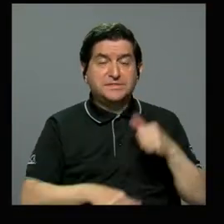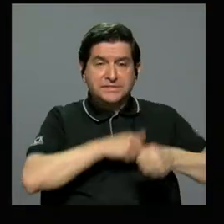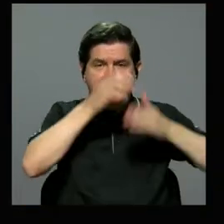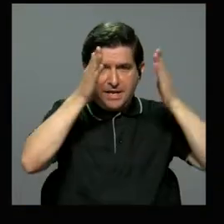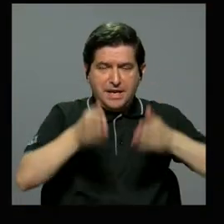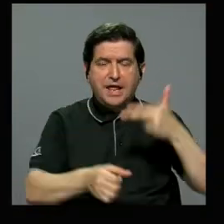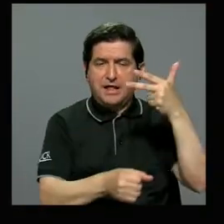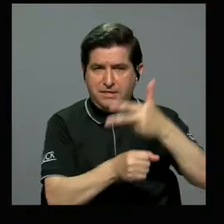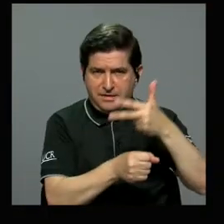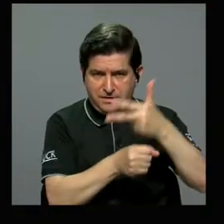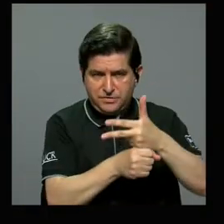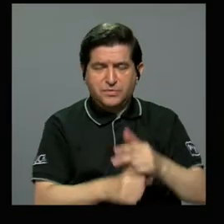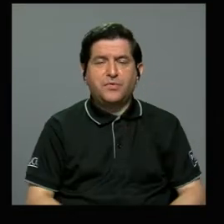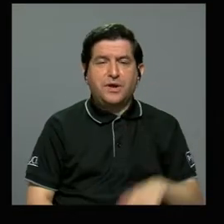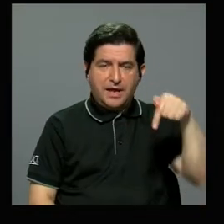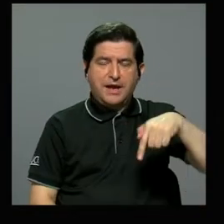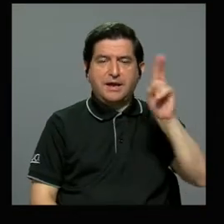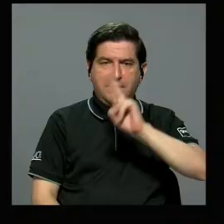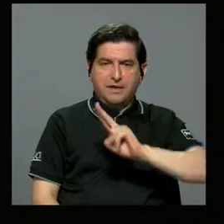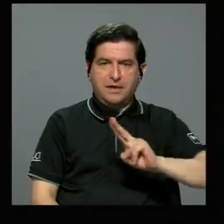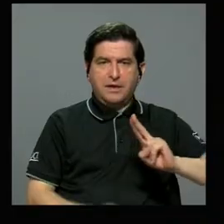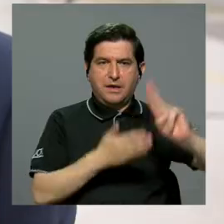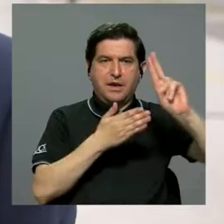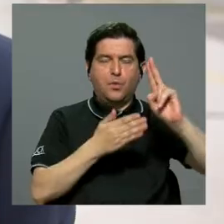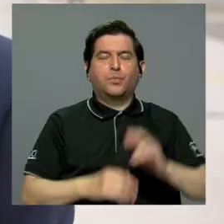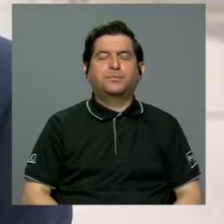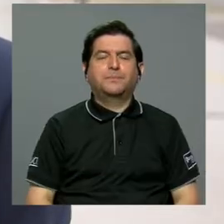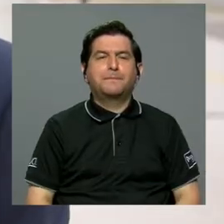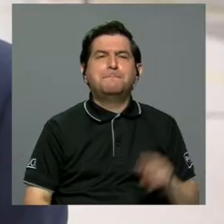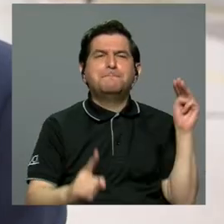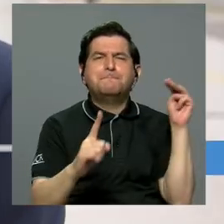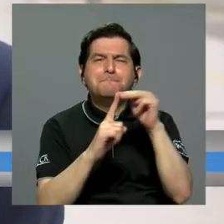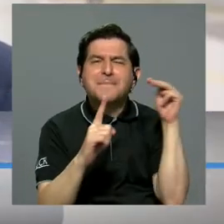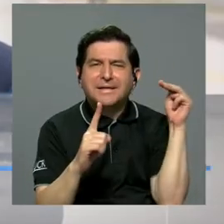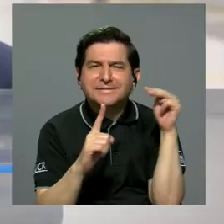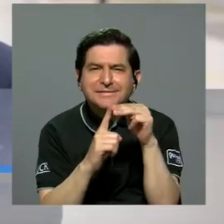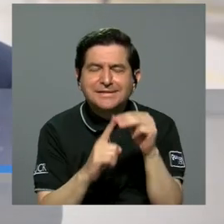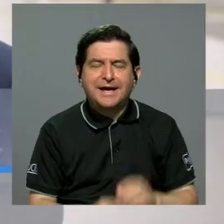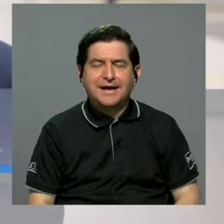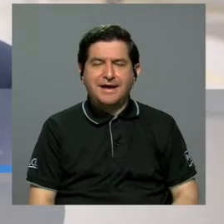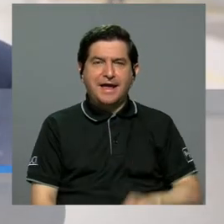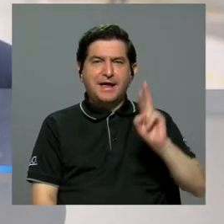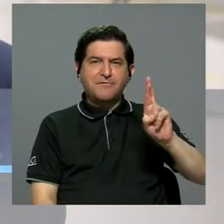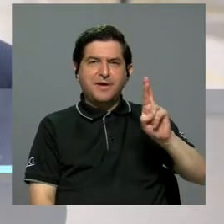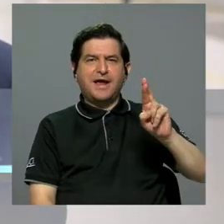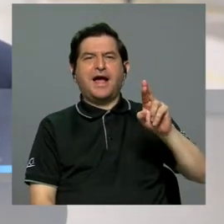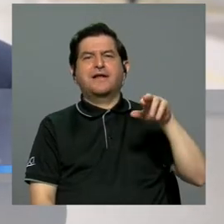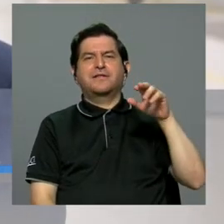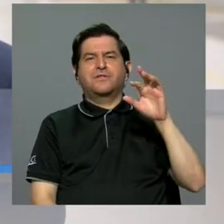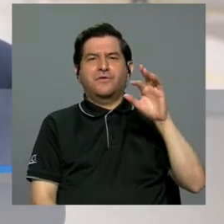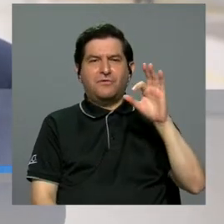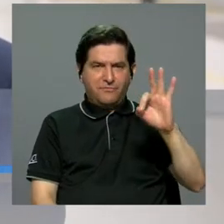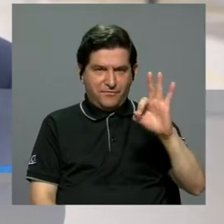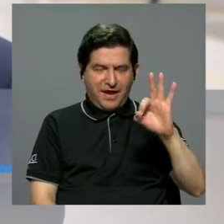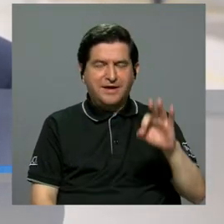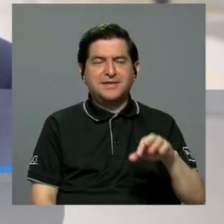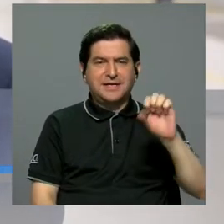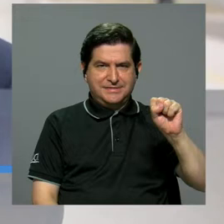antropólogo guatemalteco a la universidad. El mensaje que don Ricardo nos deja